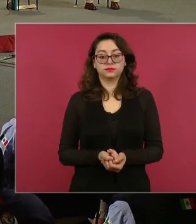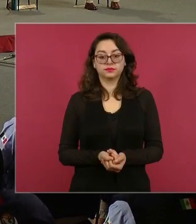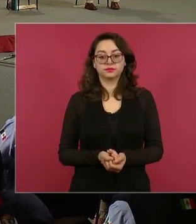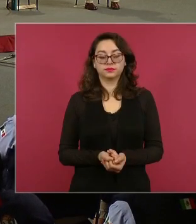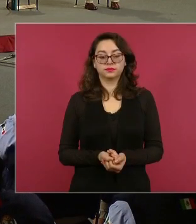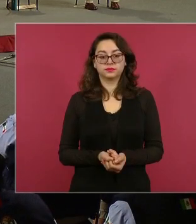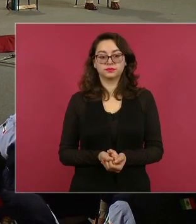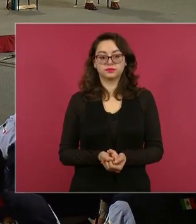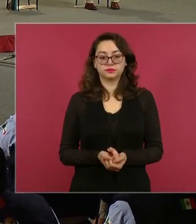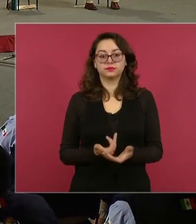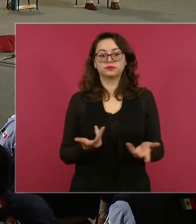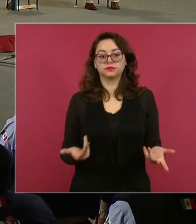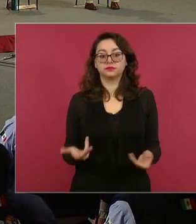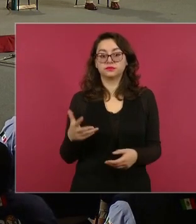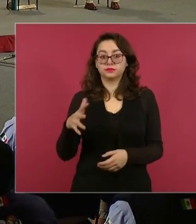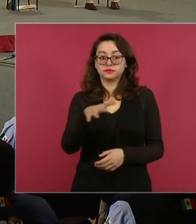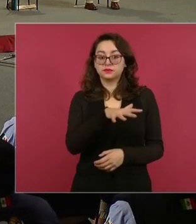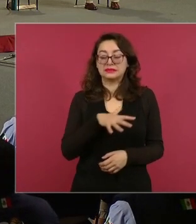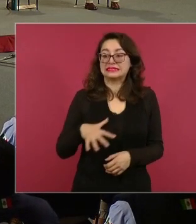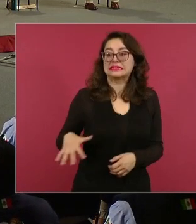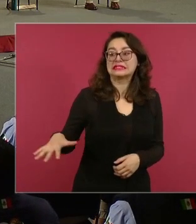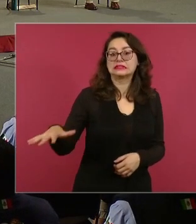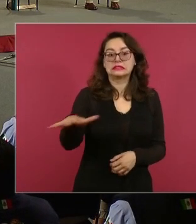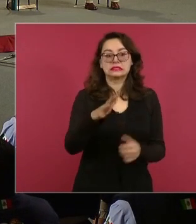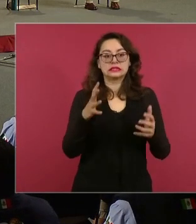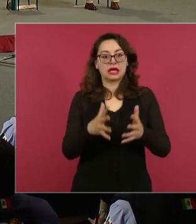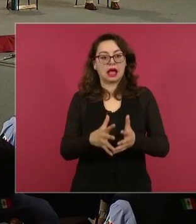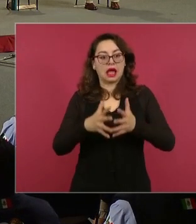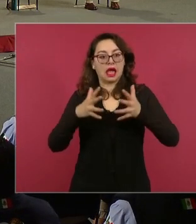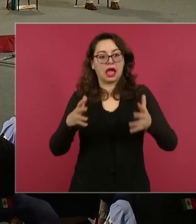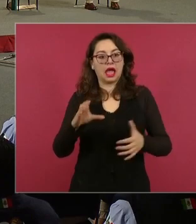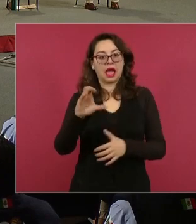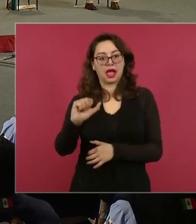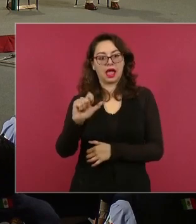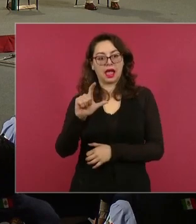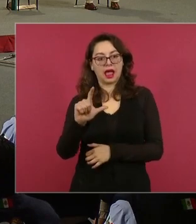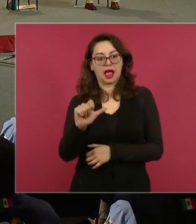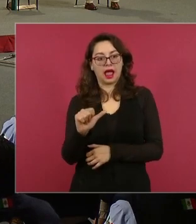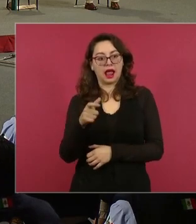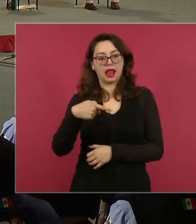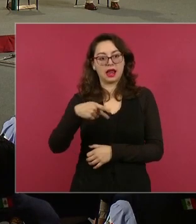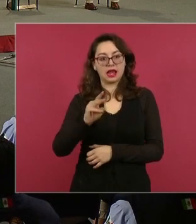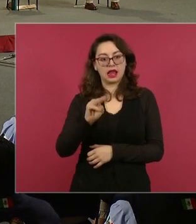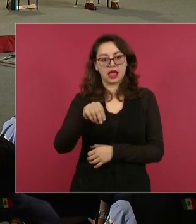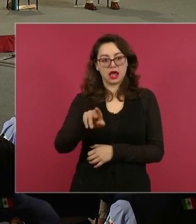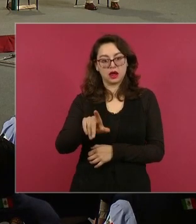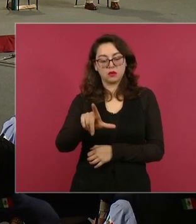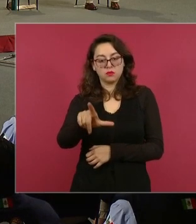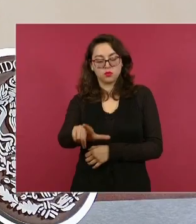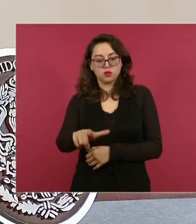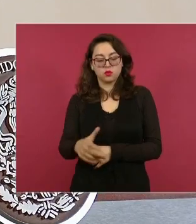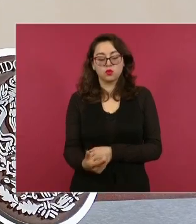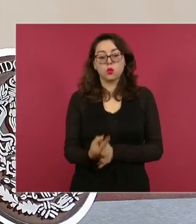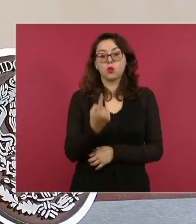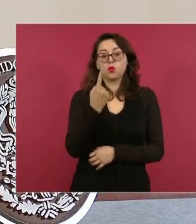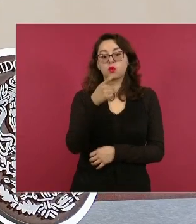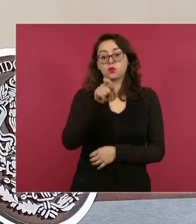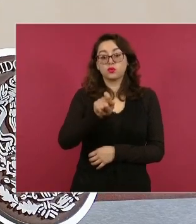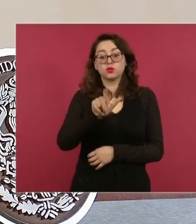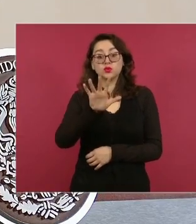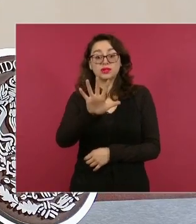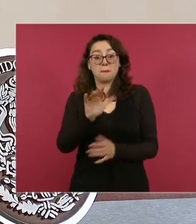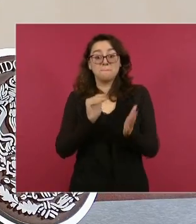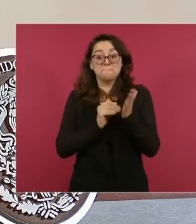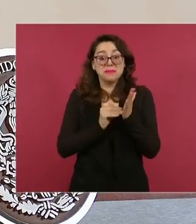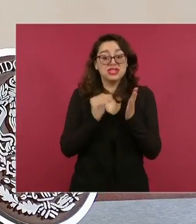creamos la región Gran Calacmul, donde hemos compartido que esta región es de 1.5 millones de hectáreas